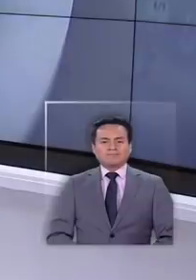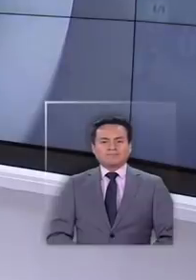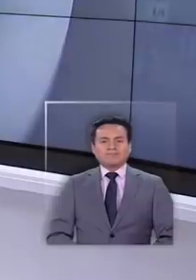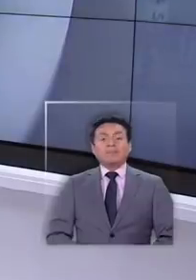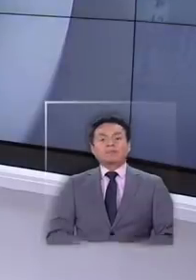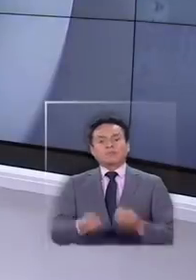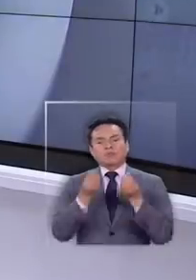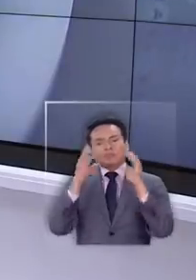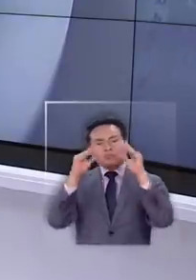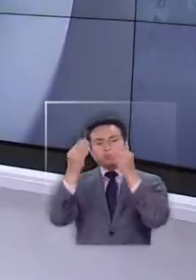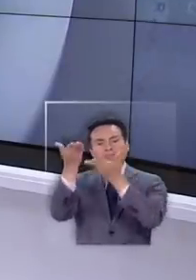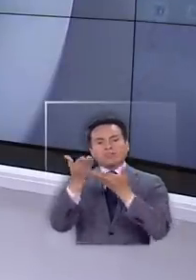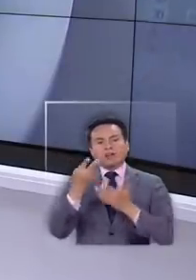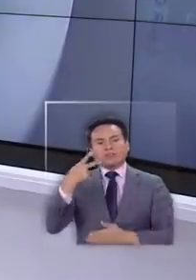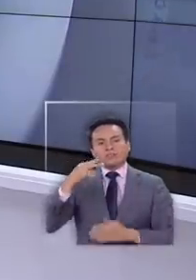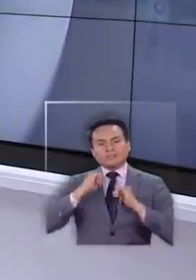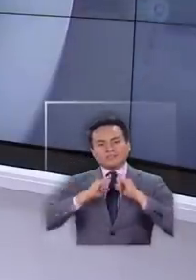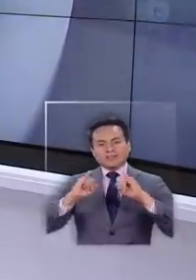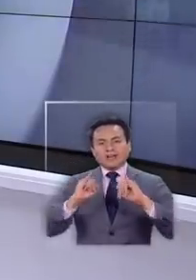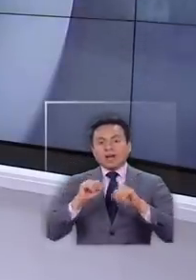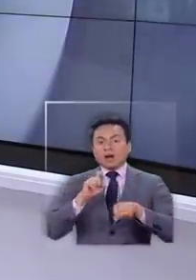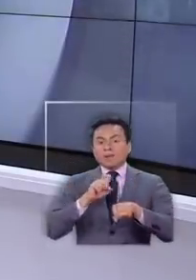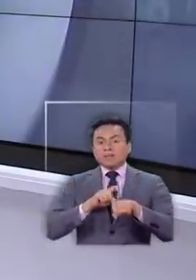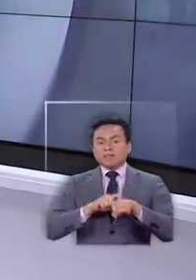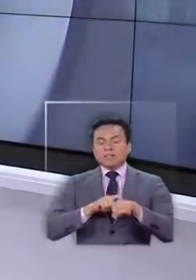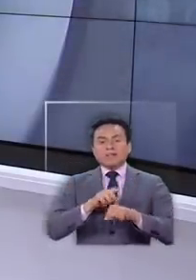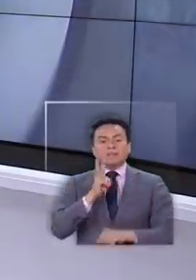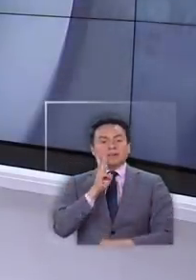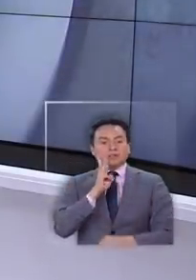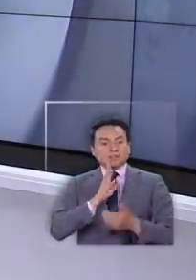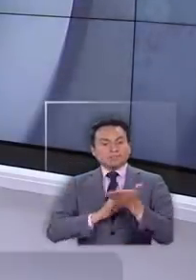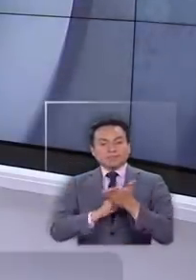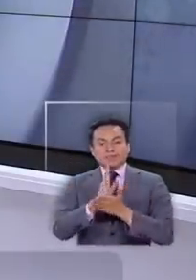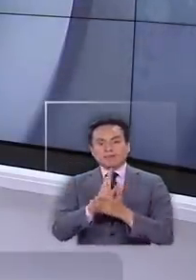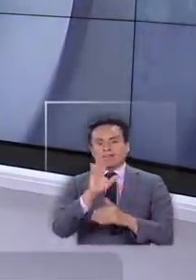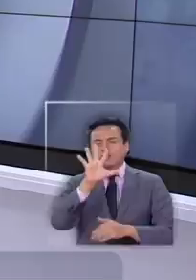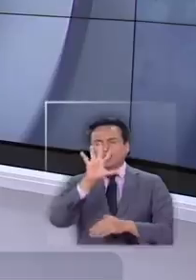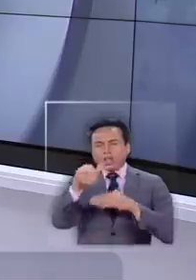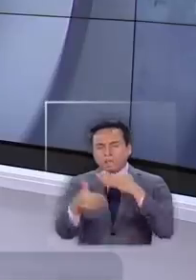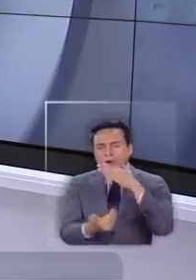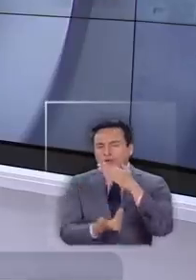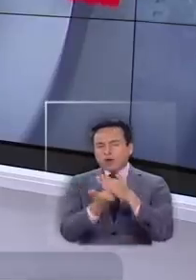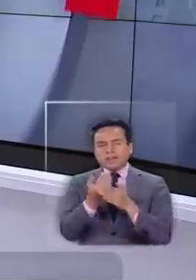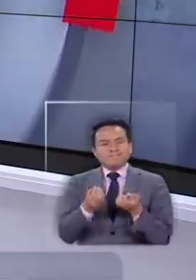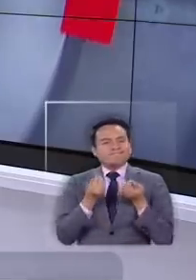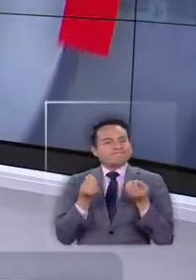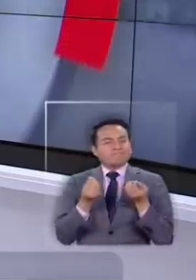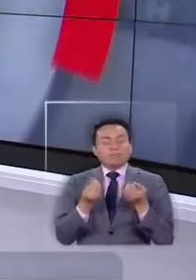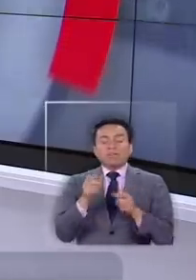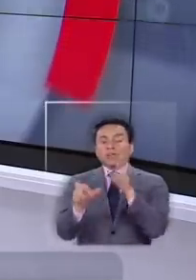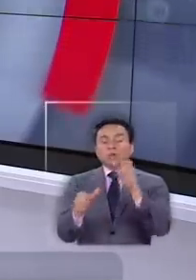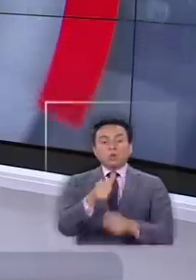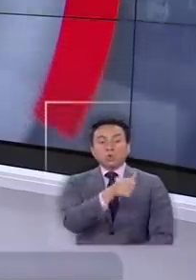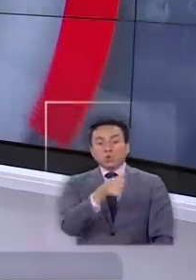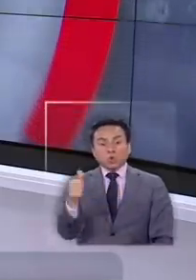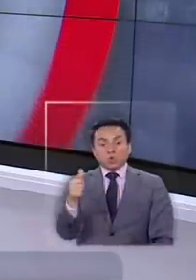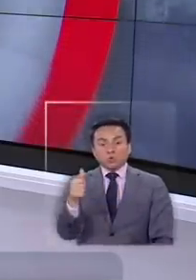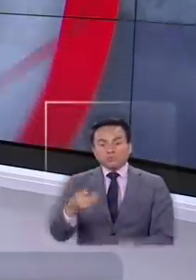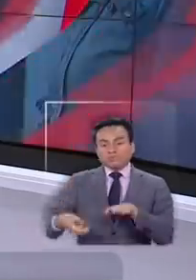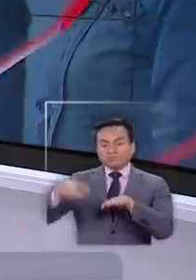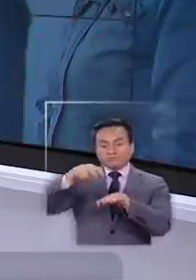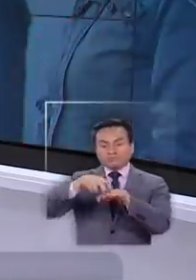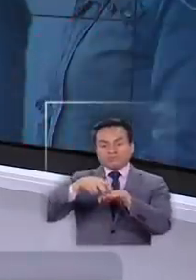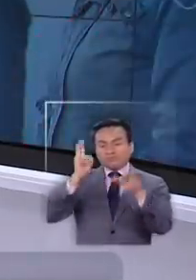Muy buenas noches, bienvenidos a las noticias. partir de este miércoles, a las 5 de la madrugada, todos quienes utilicen